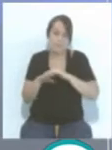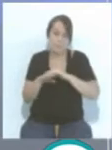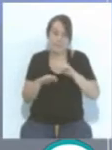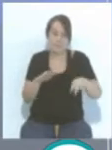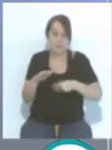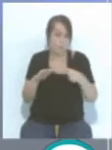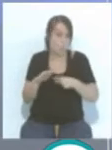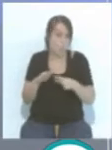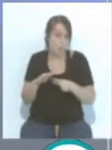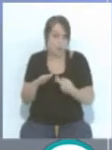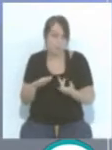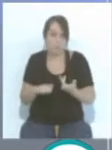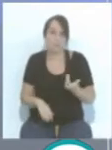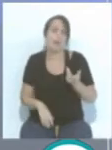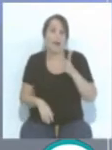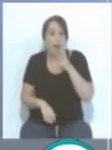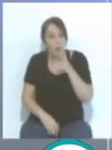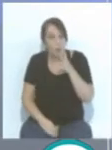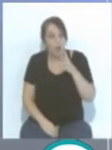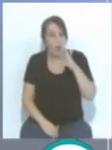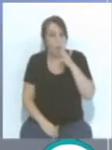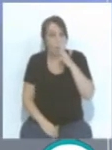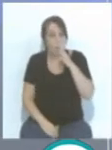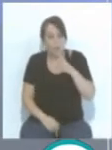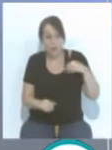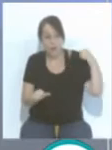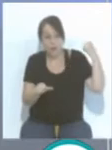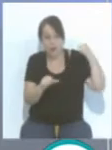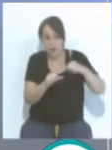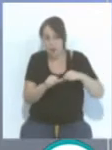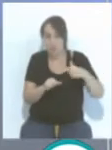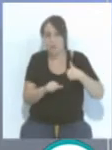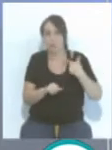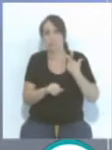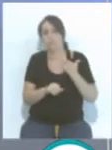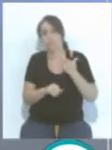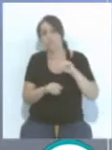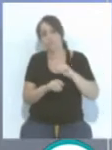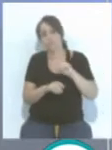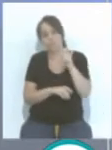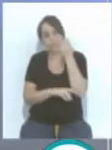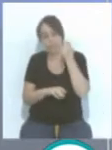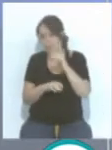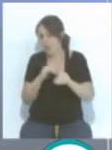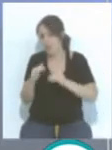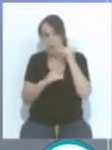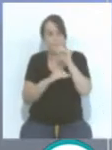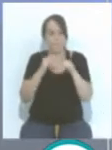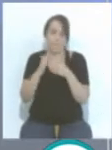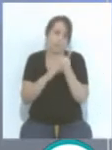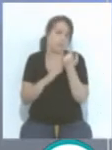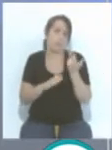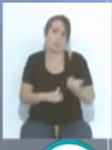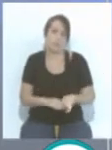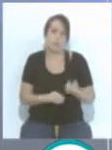Y ahora, en cuatro años, se ha conseguido subir a la máxima categoría. Eso hace también